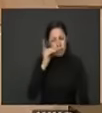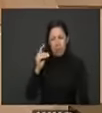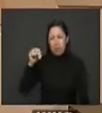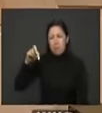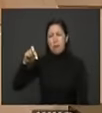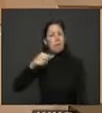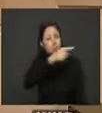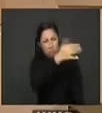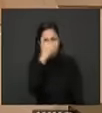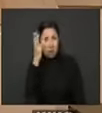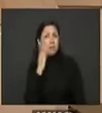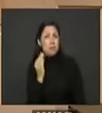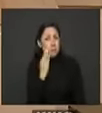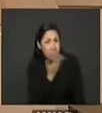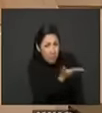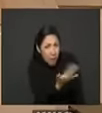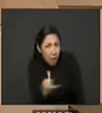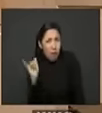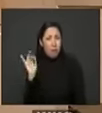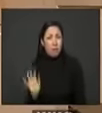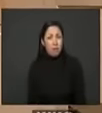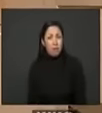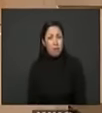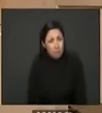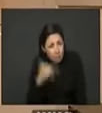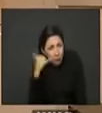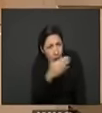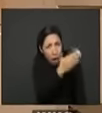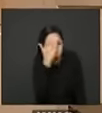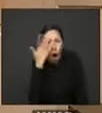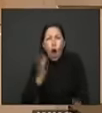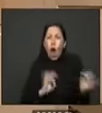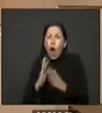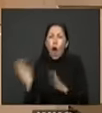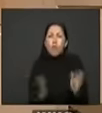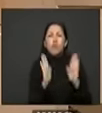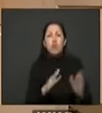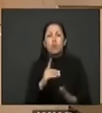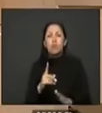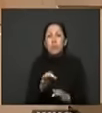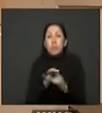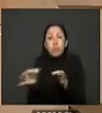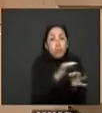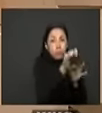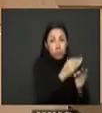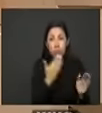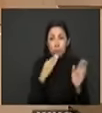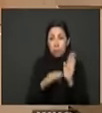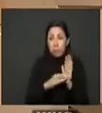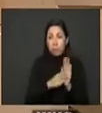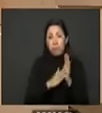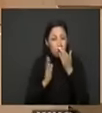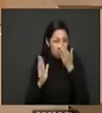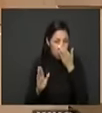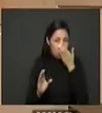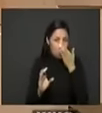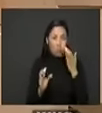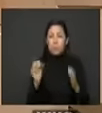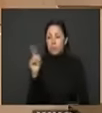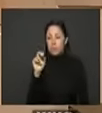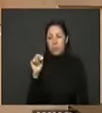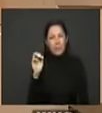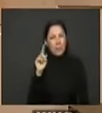y consolidación territorial ya hay experiencias de cómo se hace eso en los municipios por ejemplo en Santander de Quilichao ya se ha hecho